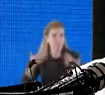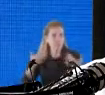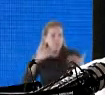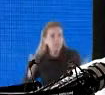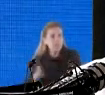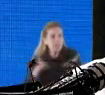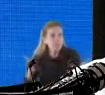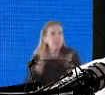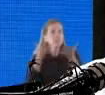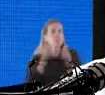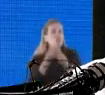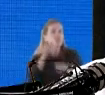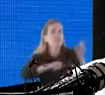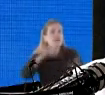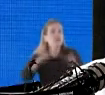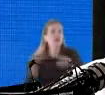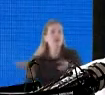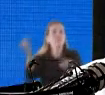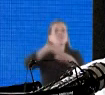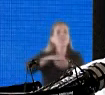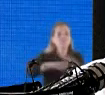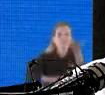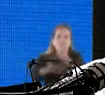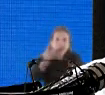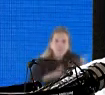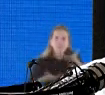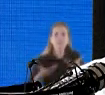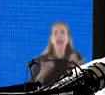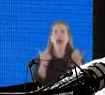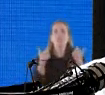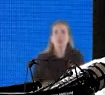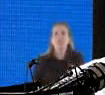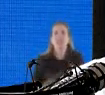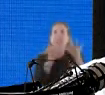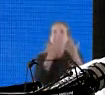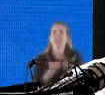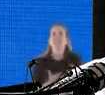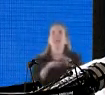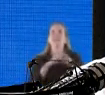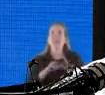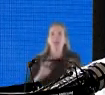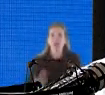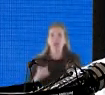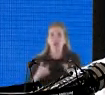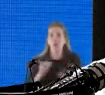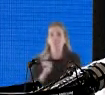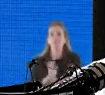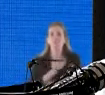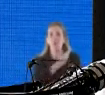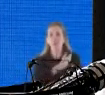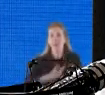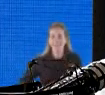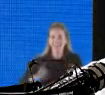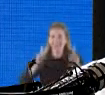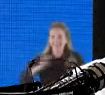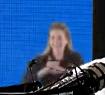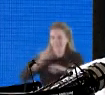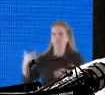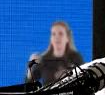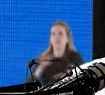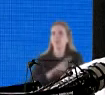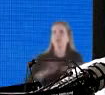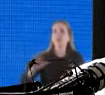de estas personas son mujeres de manera que para el movimiento de mujeres para el movimiento feminista para las activistas además en esta área